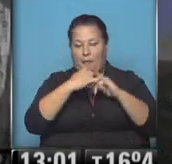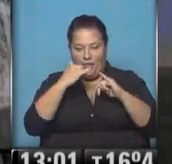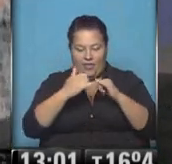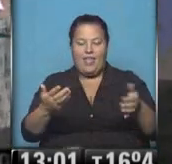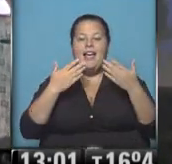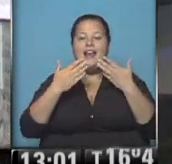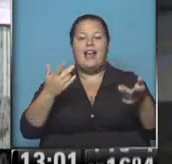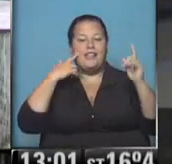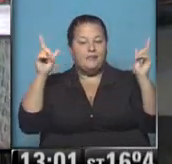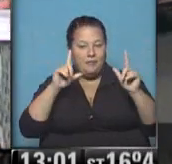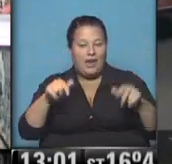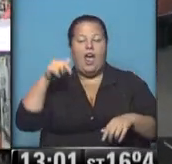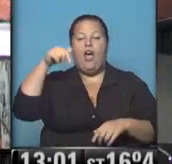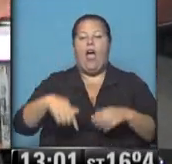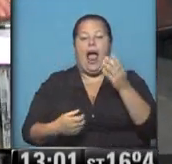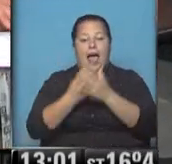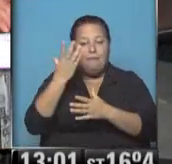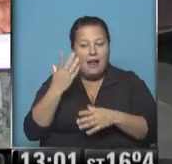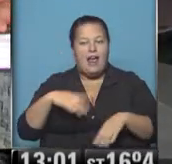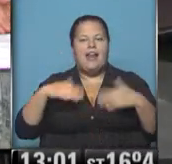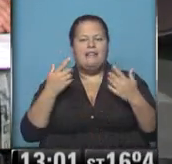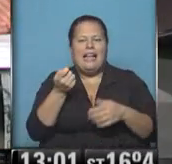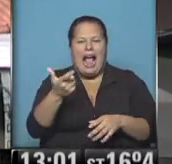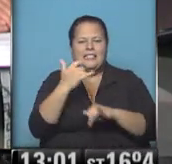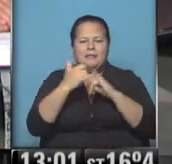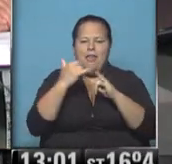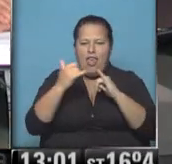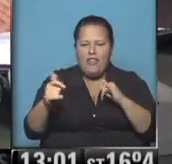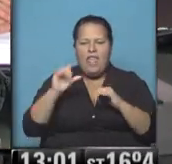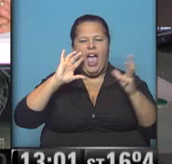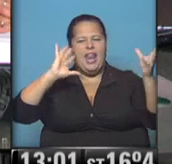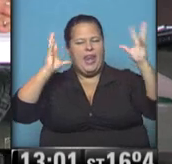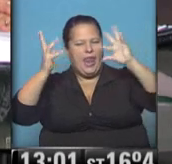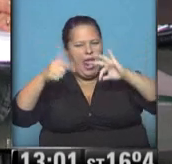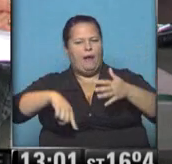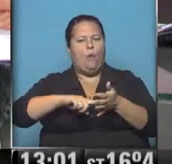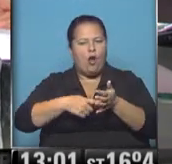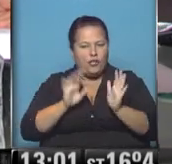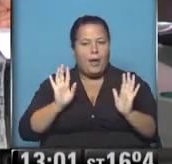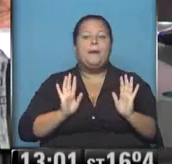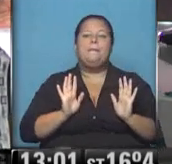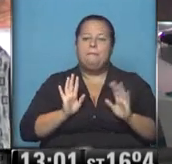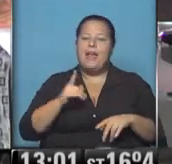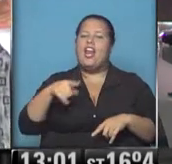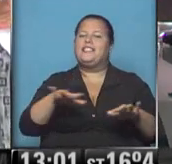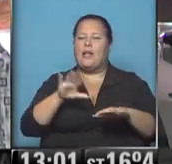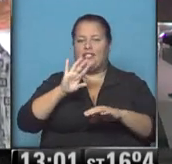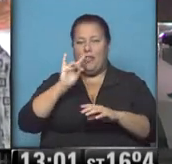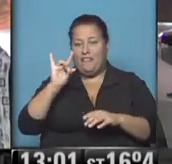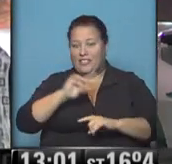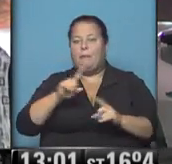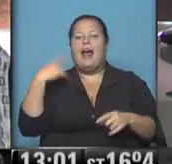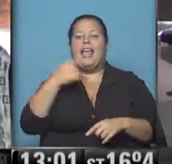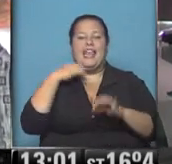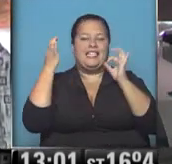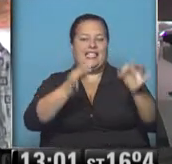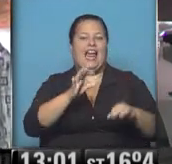Gracias por acompañarnos en esta mañana que hemos tenido, casi mediodía ya con algo de niebla en Buenos Aires, pero no ha sido la situación más conflictiva para aquellos